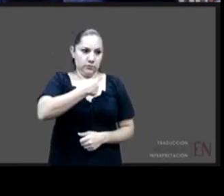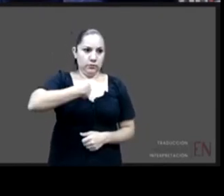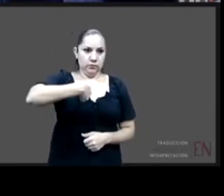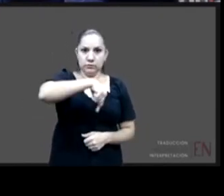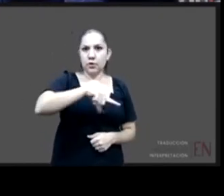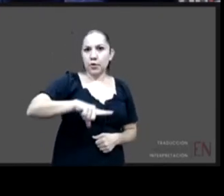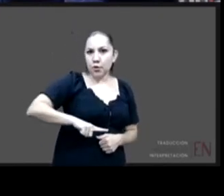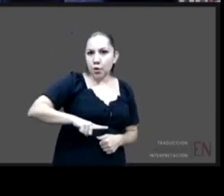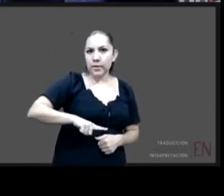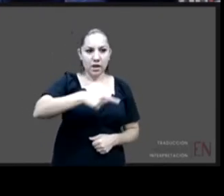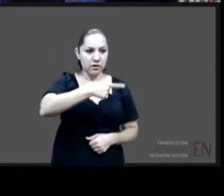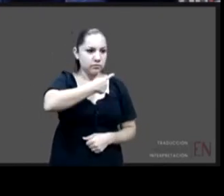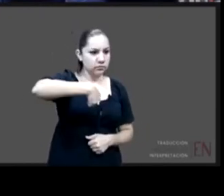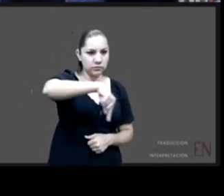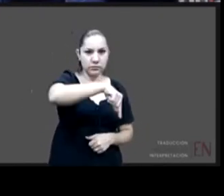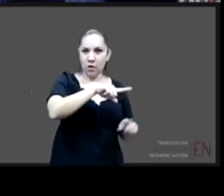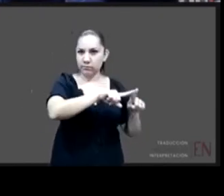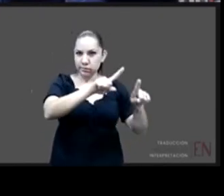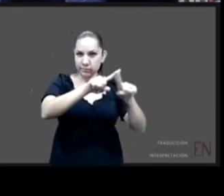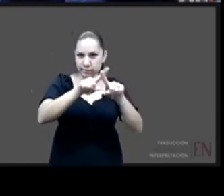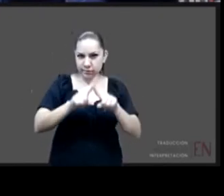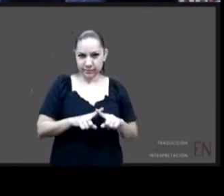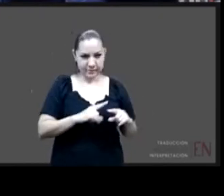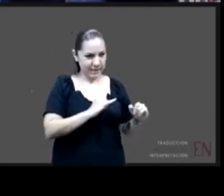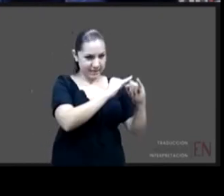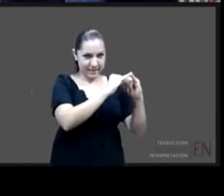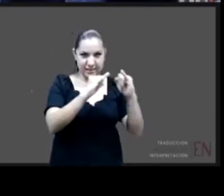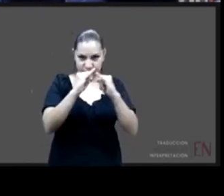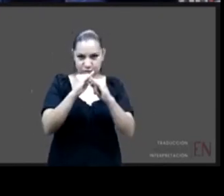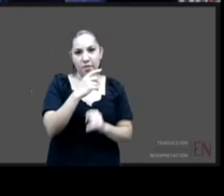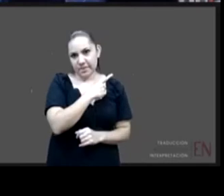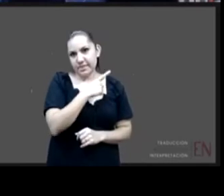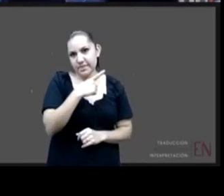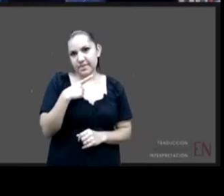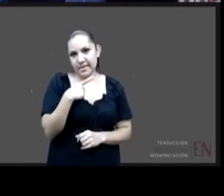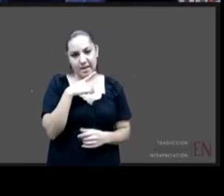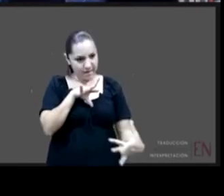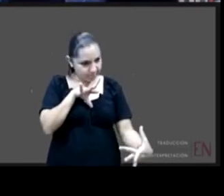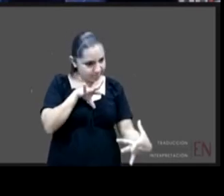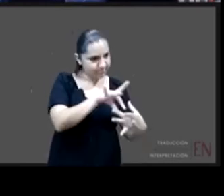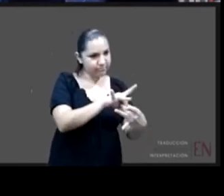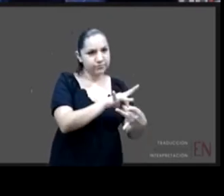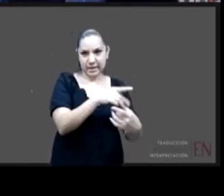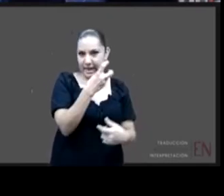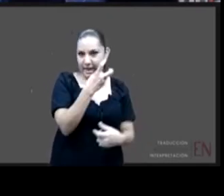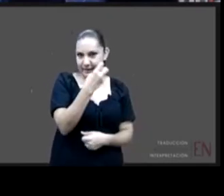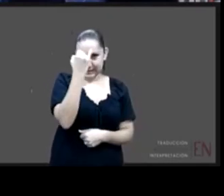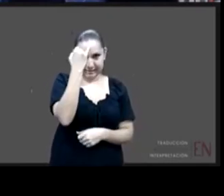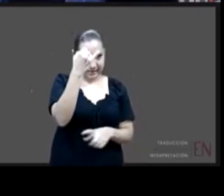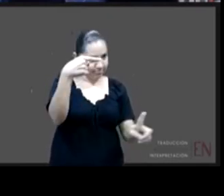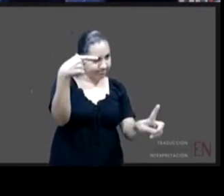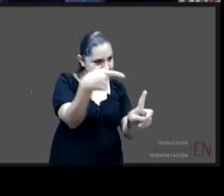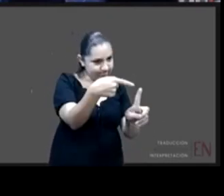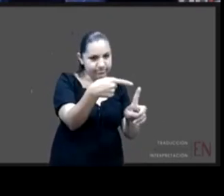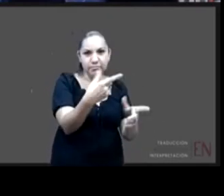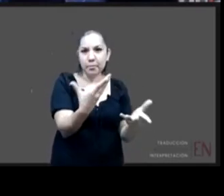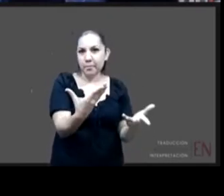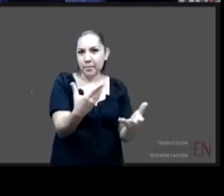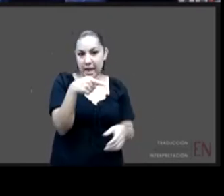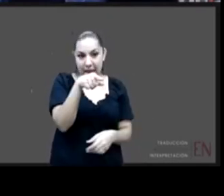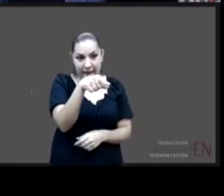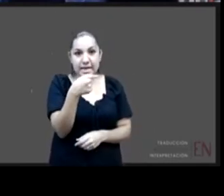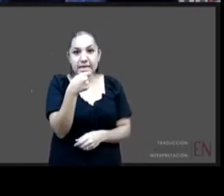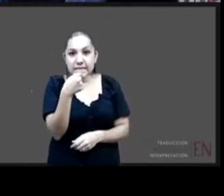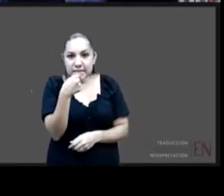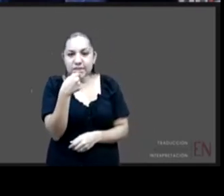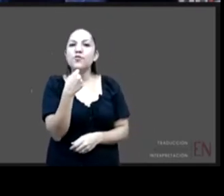encaminados en un principio a preservar que todos los niños las niñas puedan vivir justamente en estos ambientes familiares